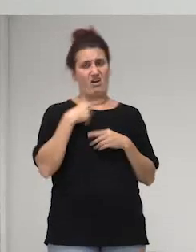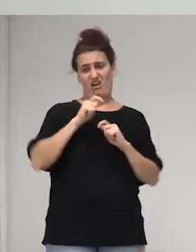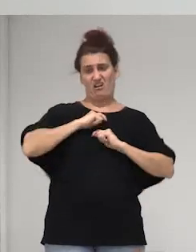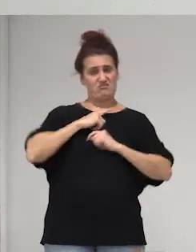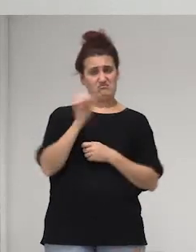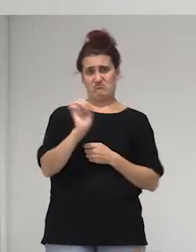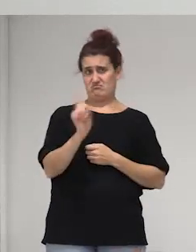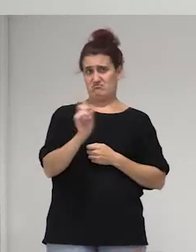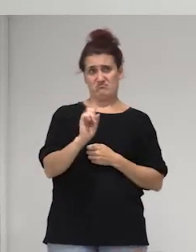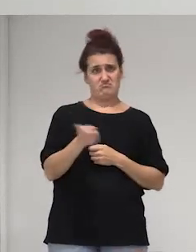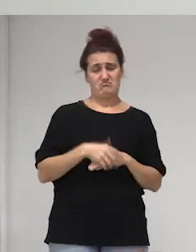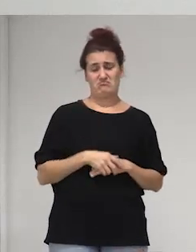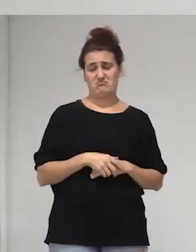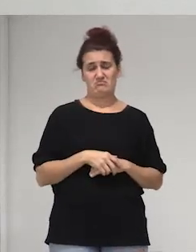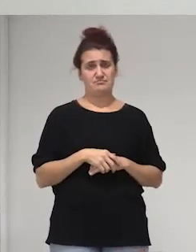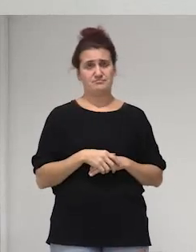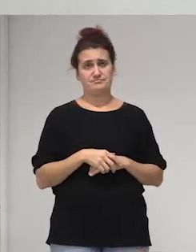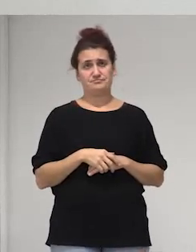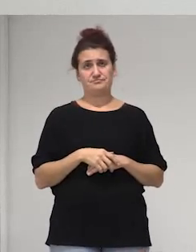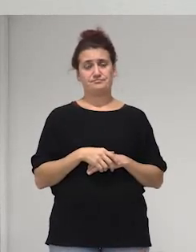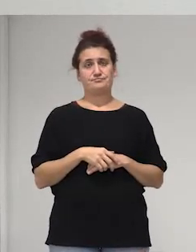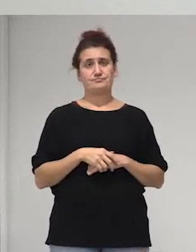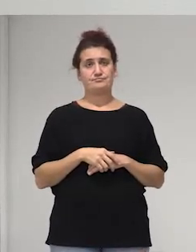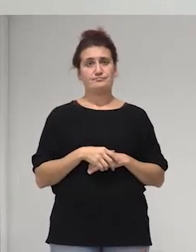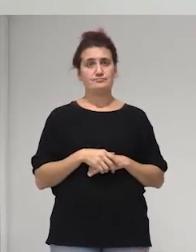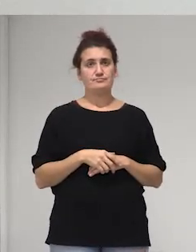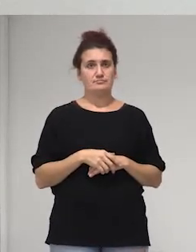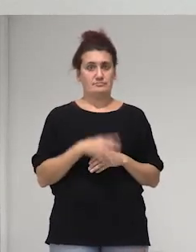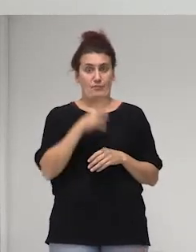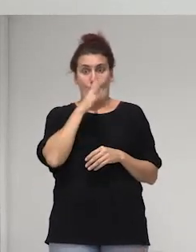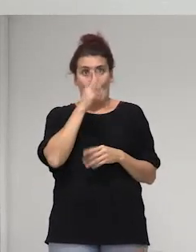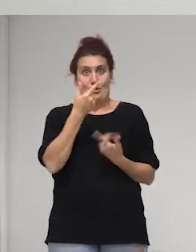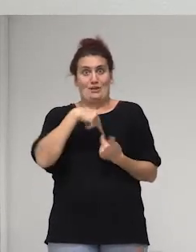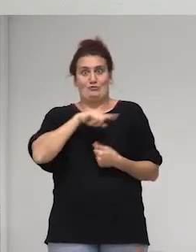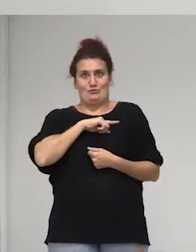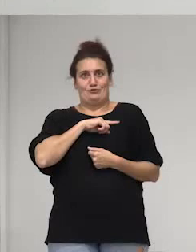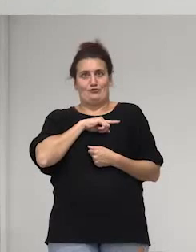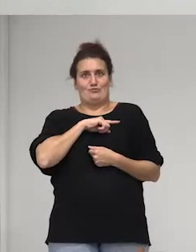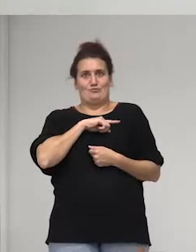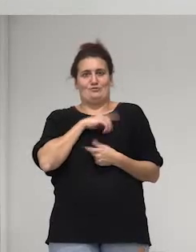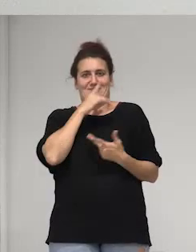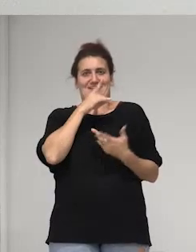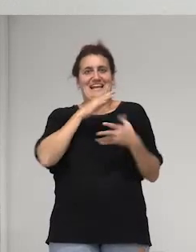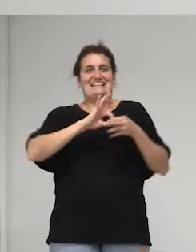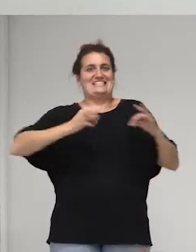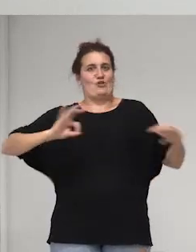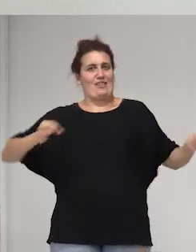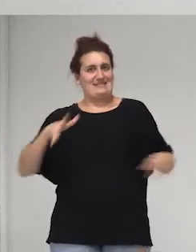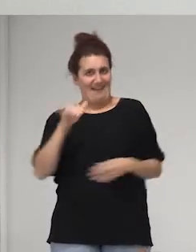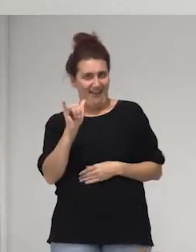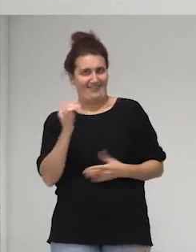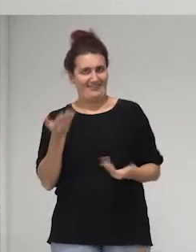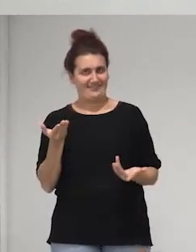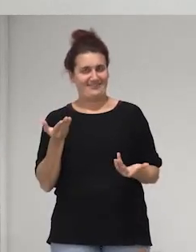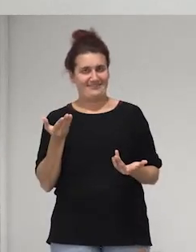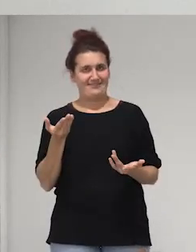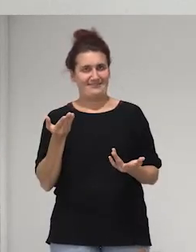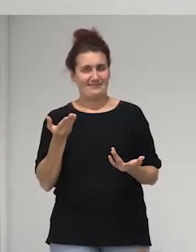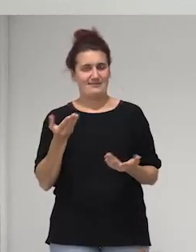queridas por y bueno porque tenemos nuestras interseccionalidades también verdad nuestra